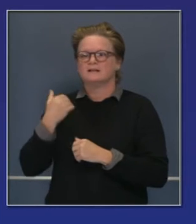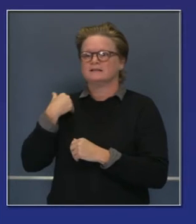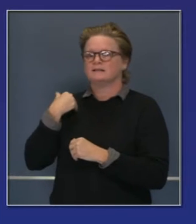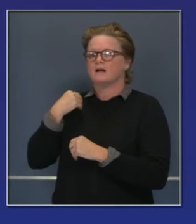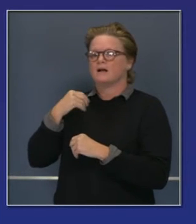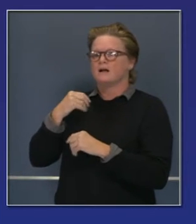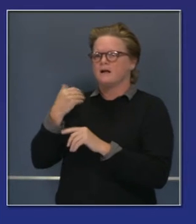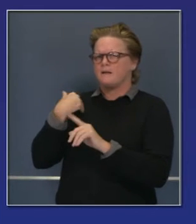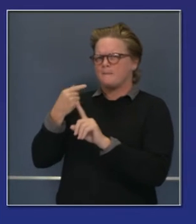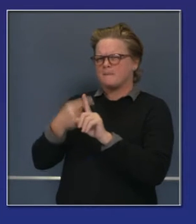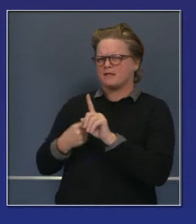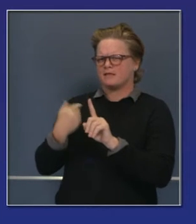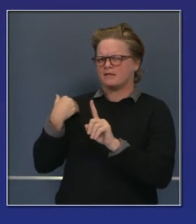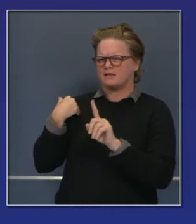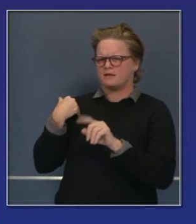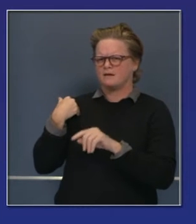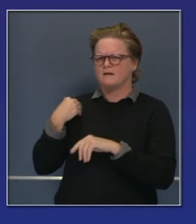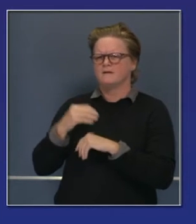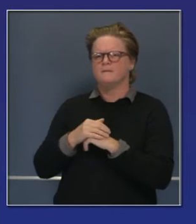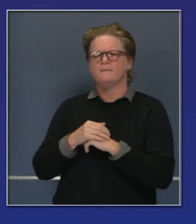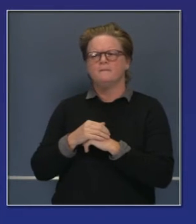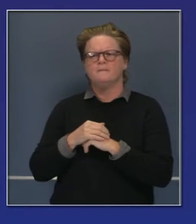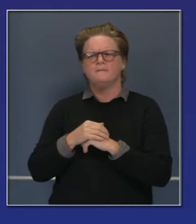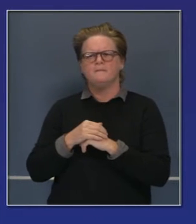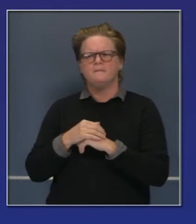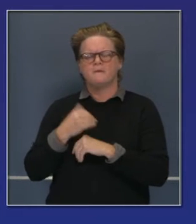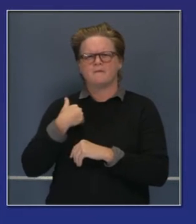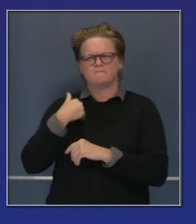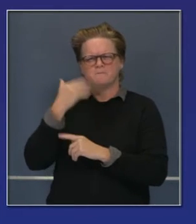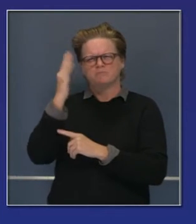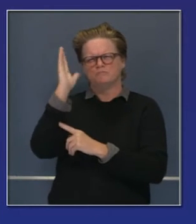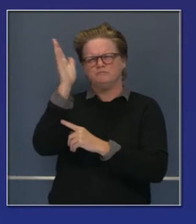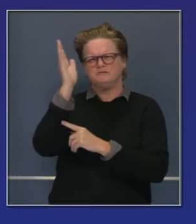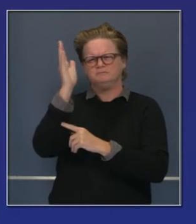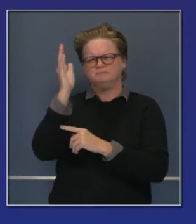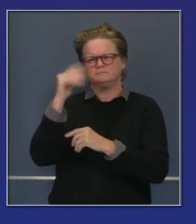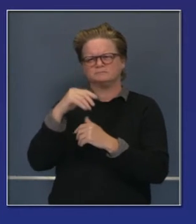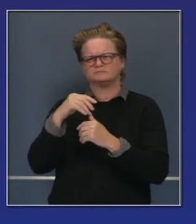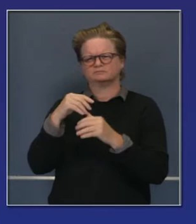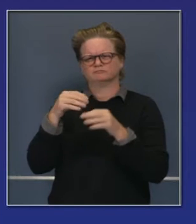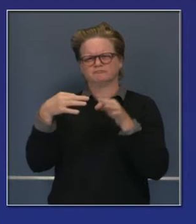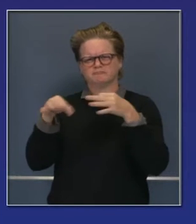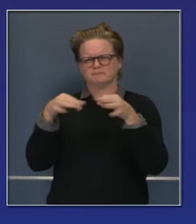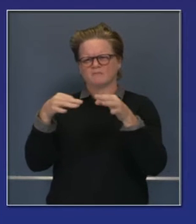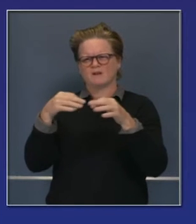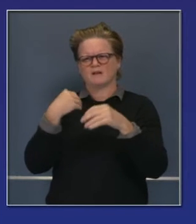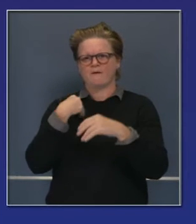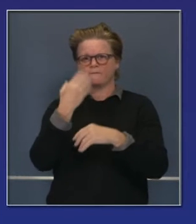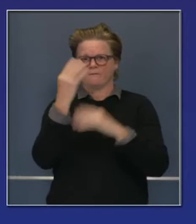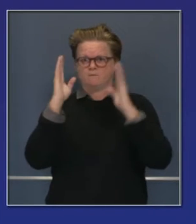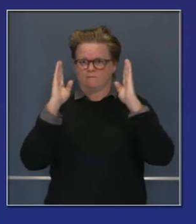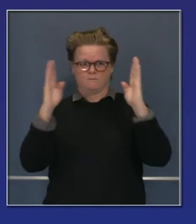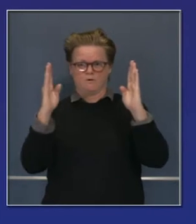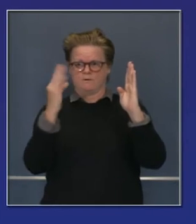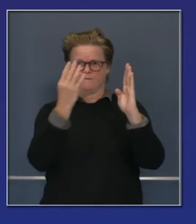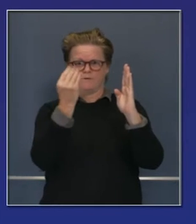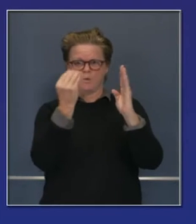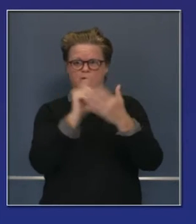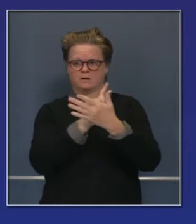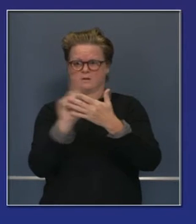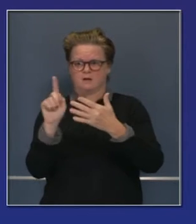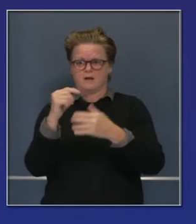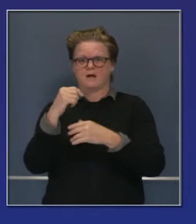hace mucho tiempo, hace poco más de un mes, cuando hice una presentación, el índice de positividad en un periodo de 14 días estaba a 2